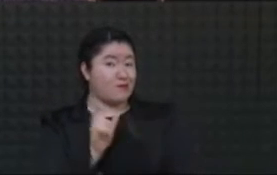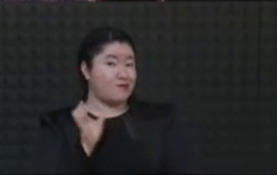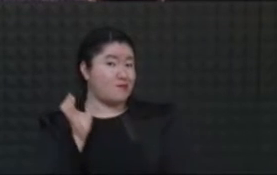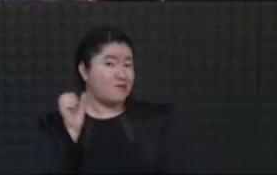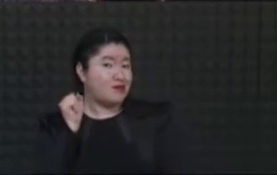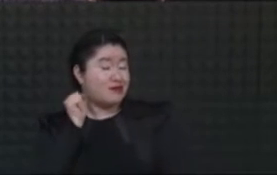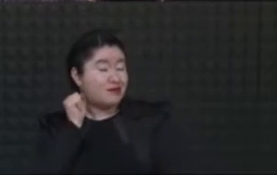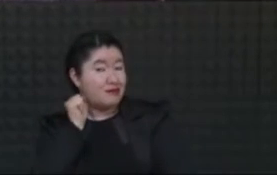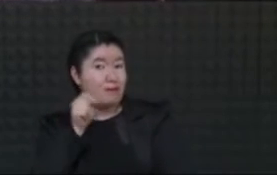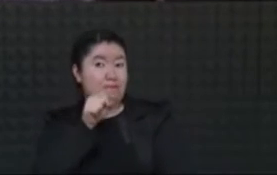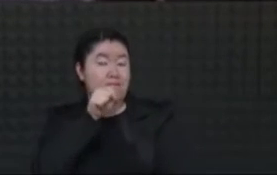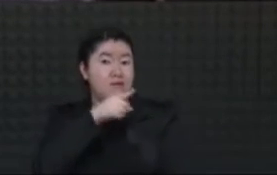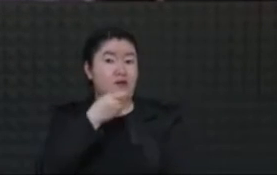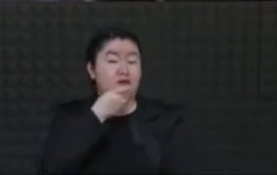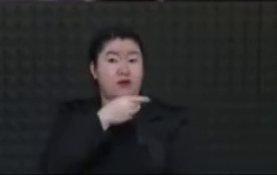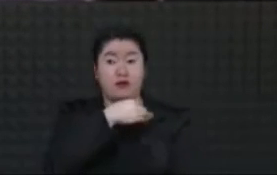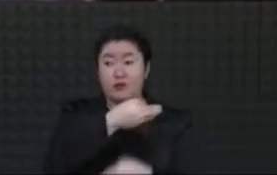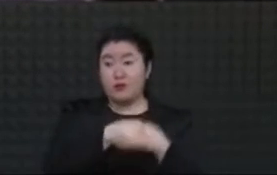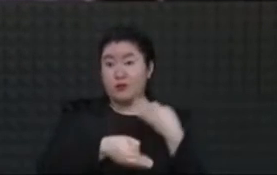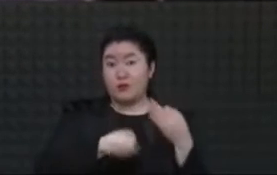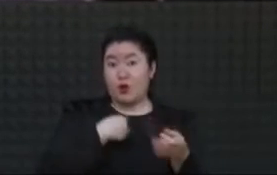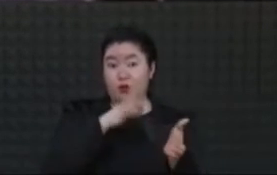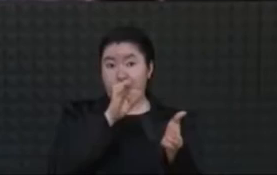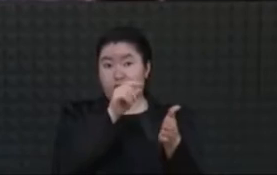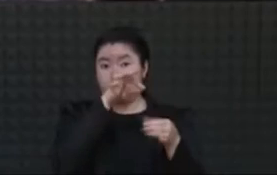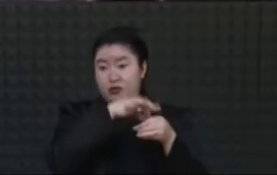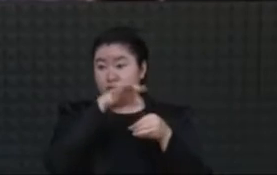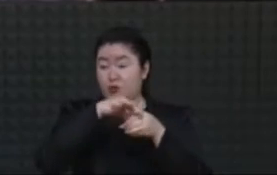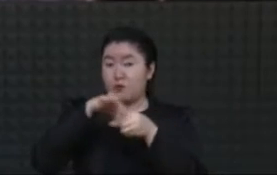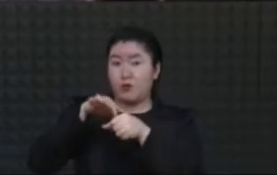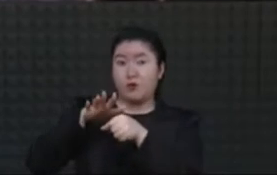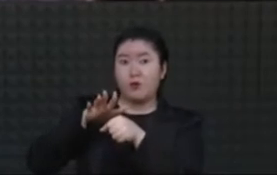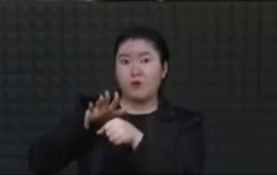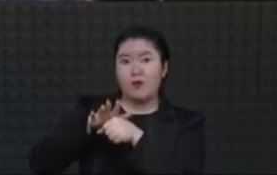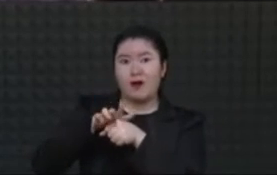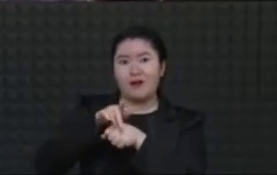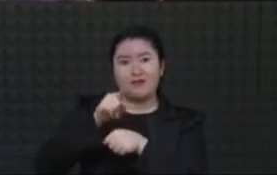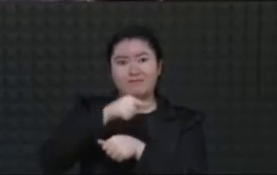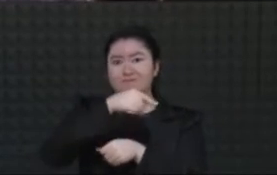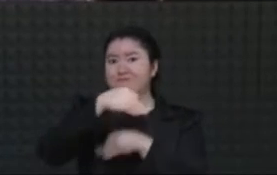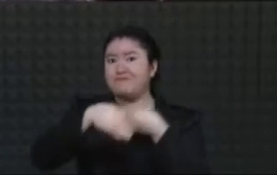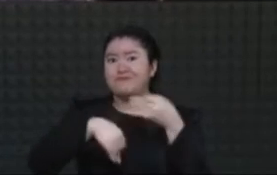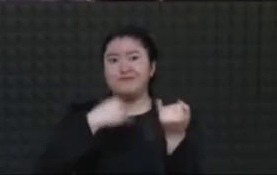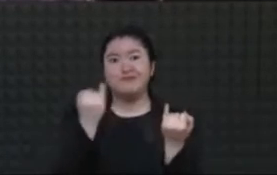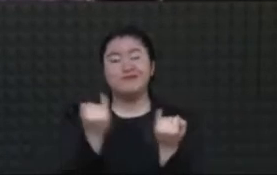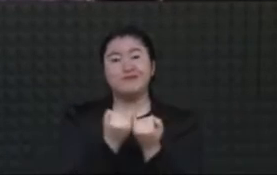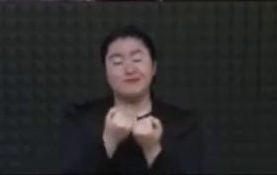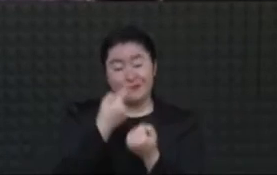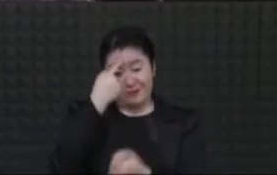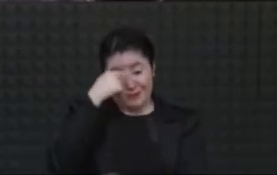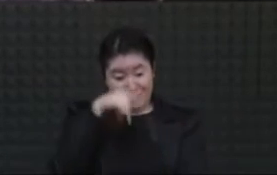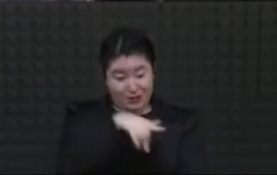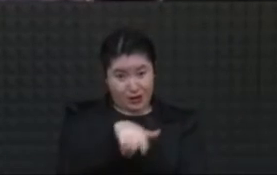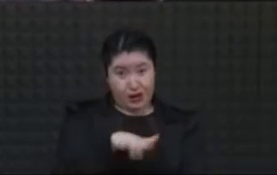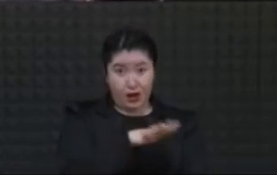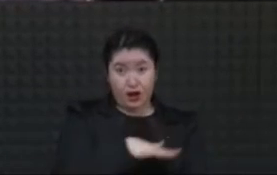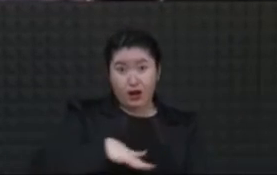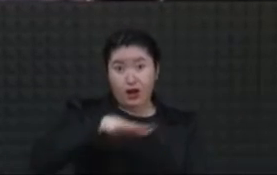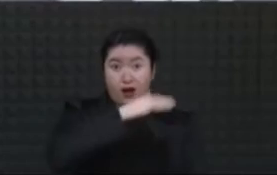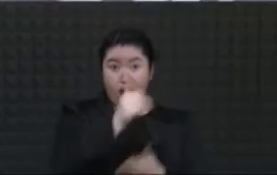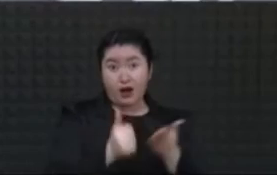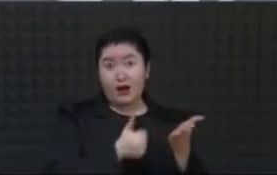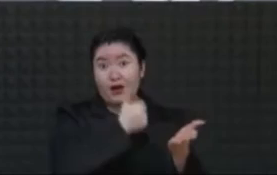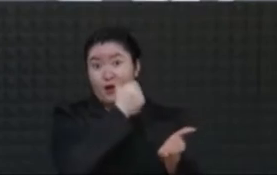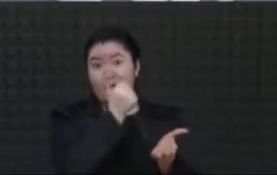de todos los grupos parlamentarios el exhorto para que en esta gran ciudad se levante un